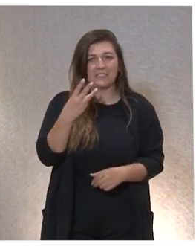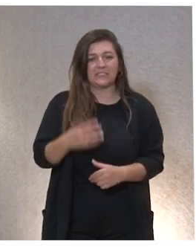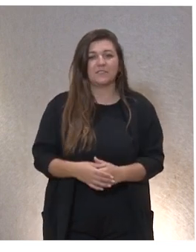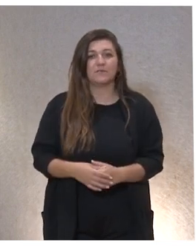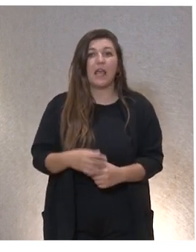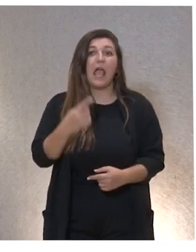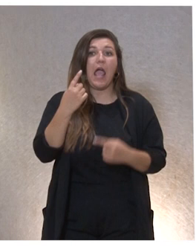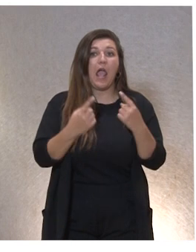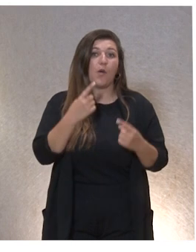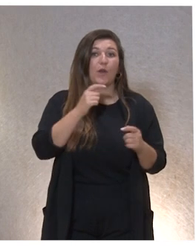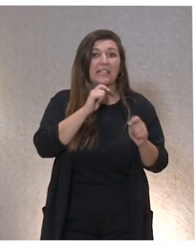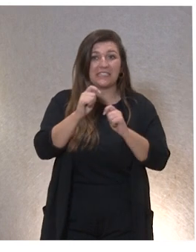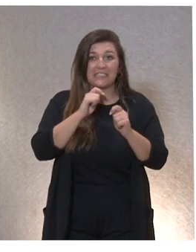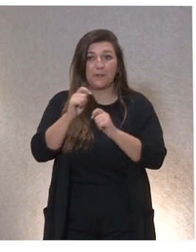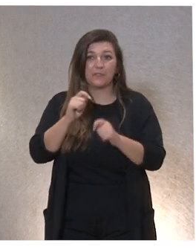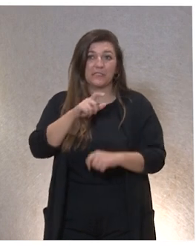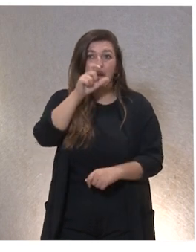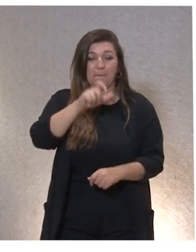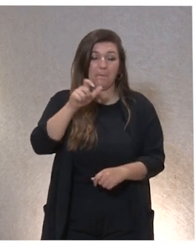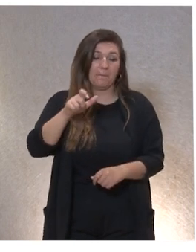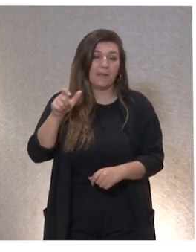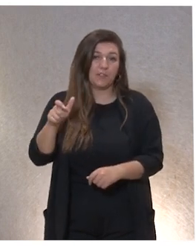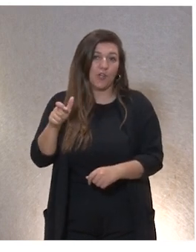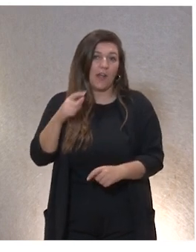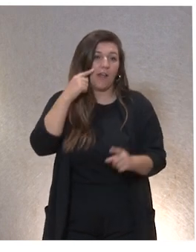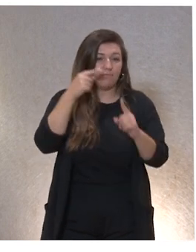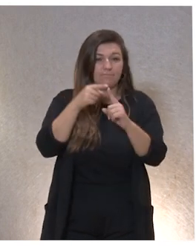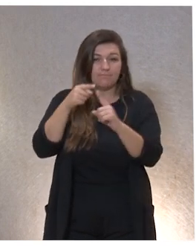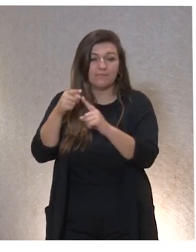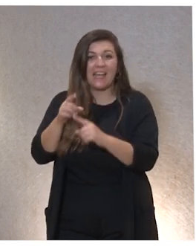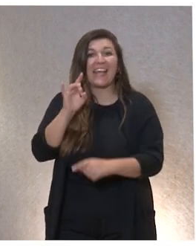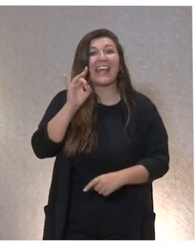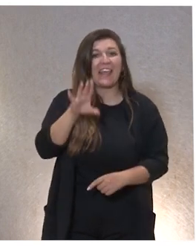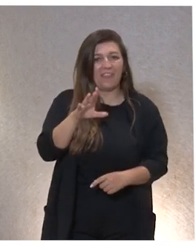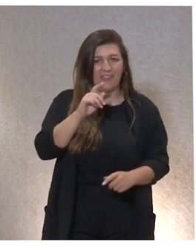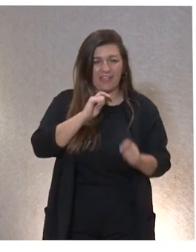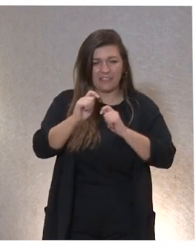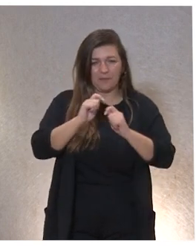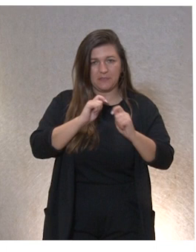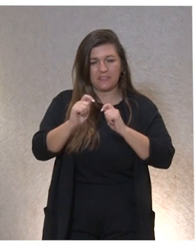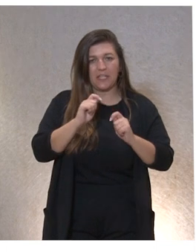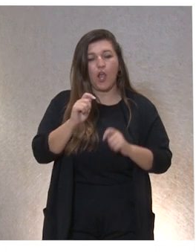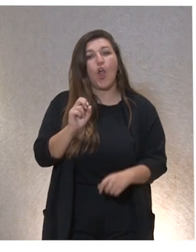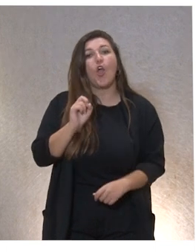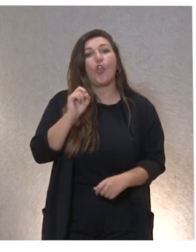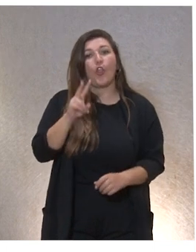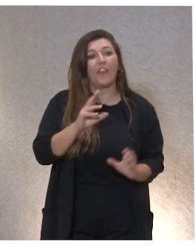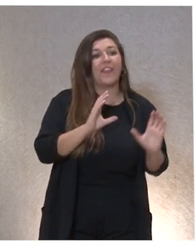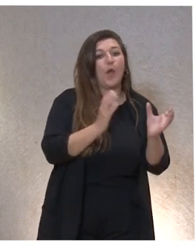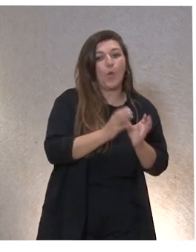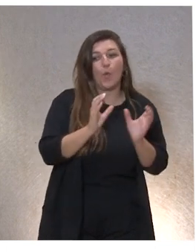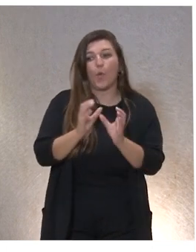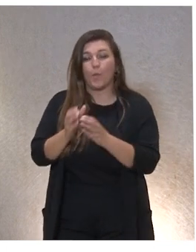algunas entrevistas a personas clave realmente van a ser 15 entrevistas va a haber 12 grupos de trabajo